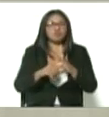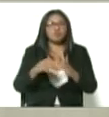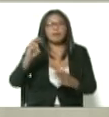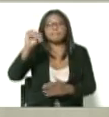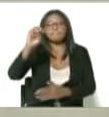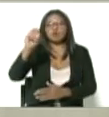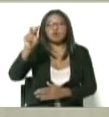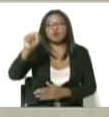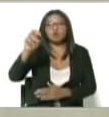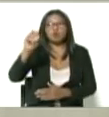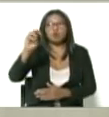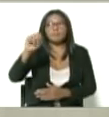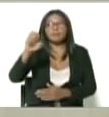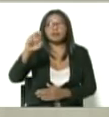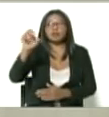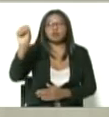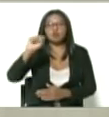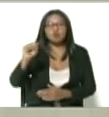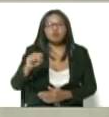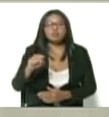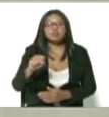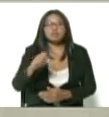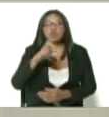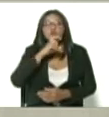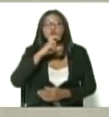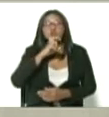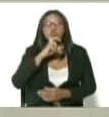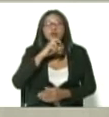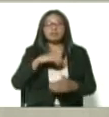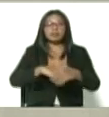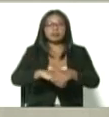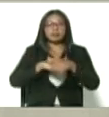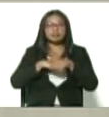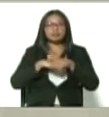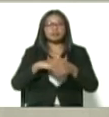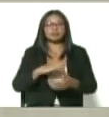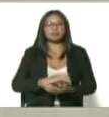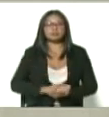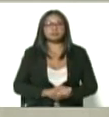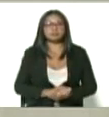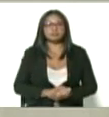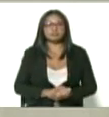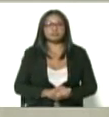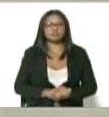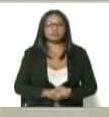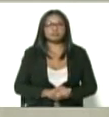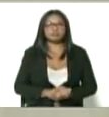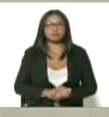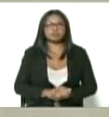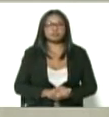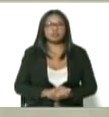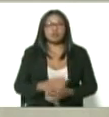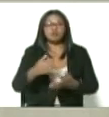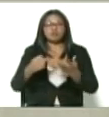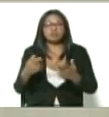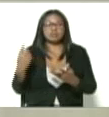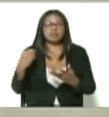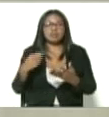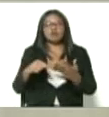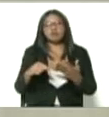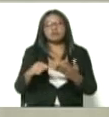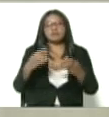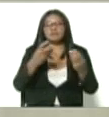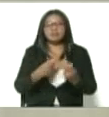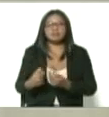de CITGO, del oro que está en Inglaterra, de las cuentas que tienen nuestros recursos financieros en